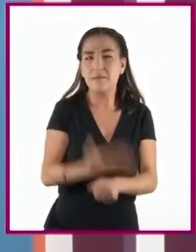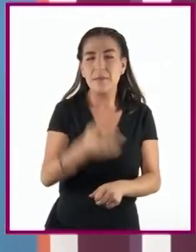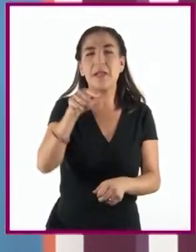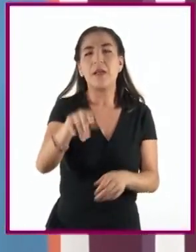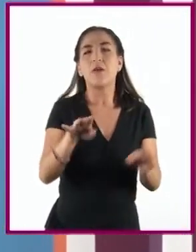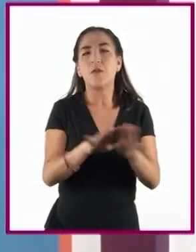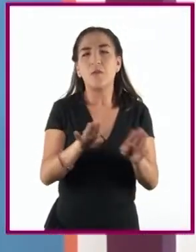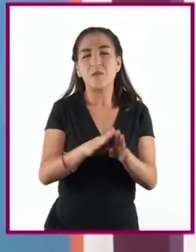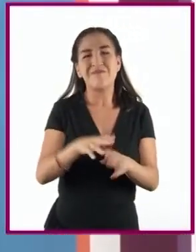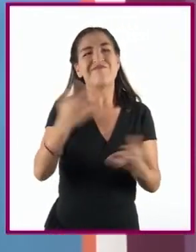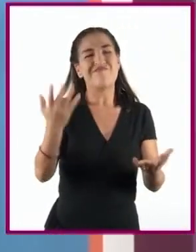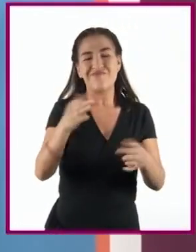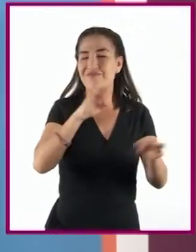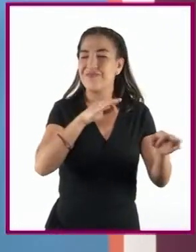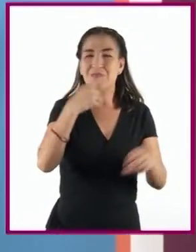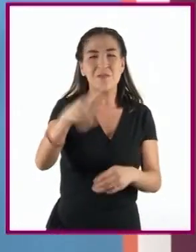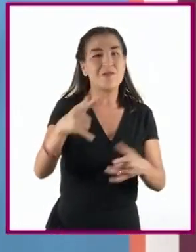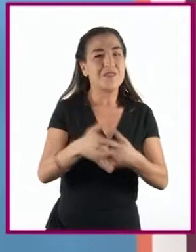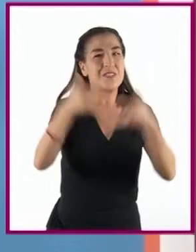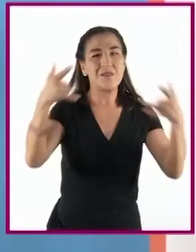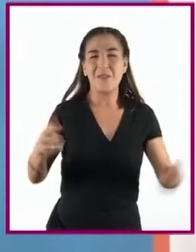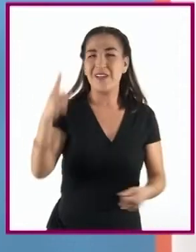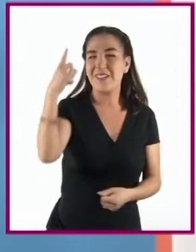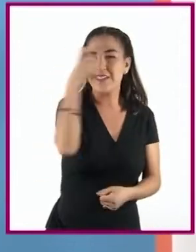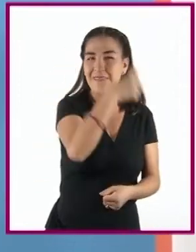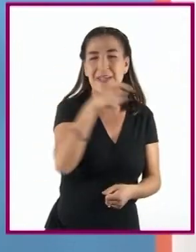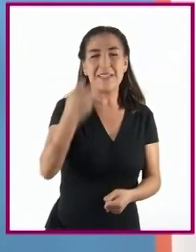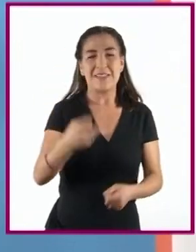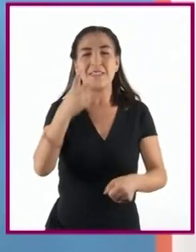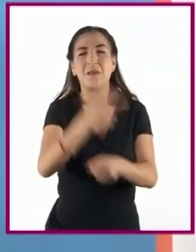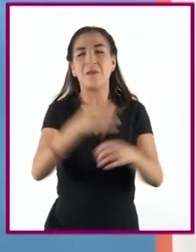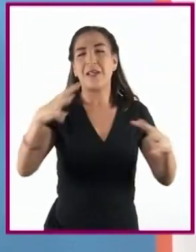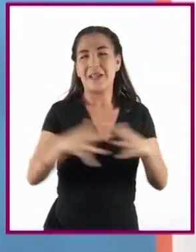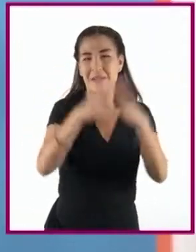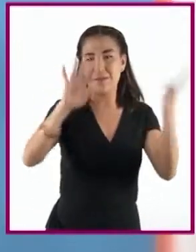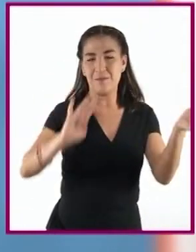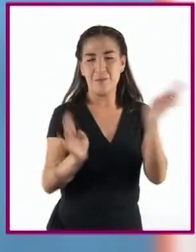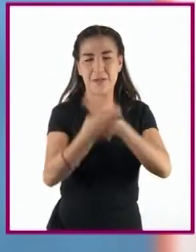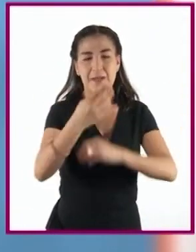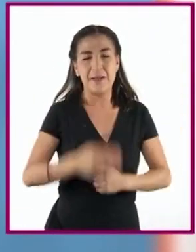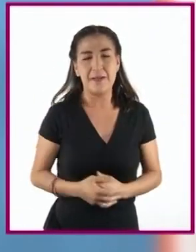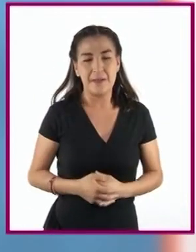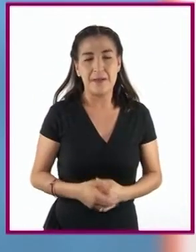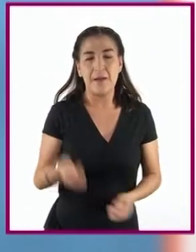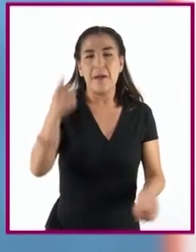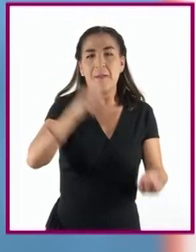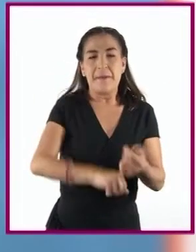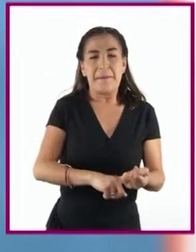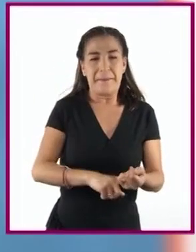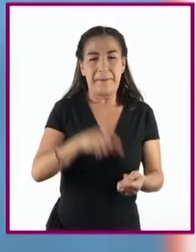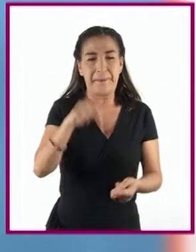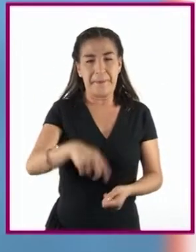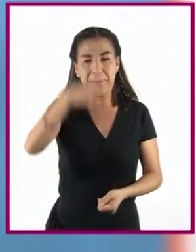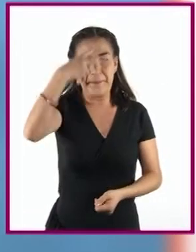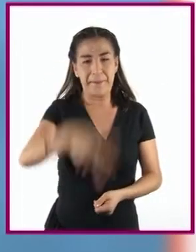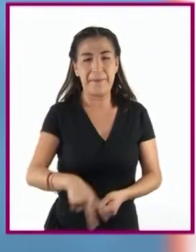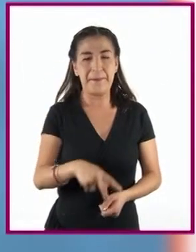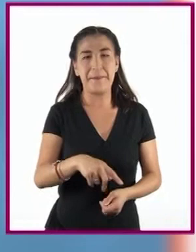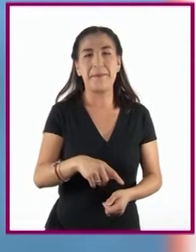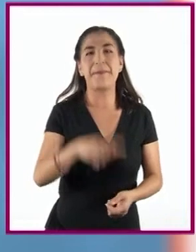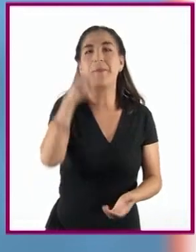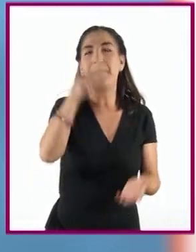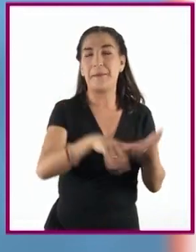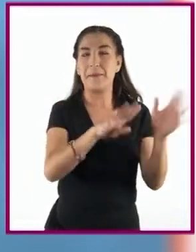páginas más oscuras de la historia de la humanidad con la Segunda Guerra Mundial. La entrada de México se dio en 1942,